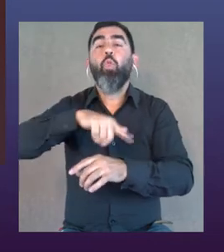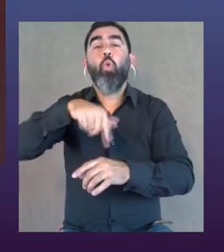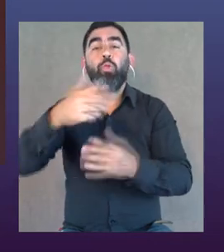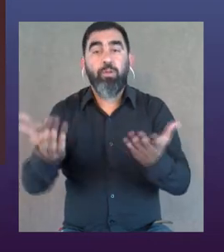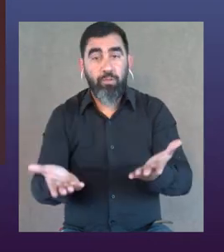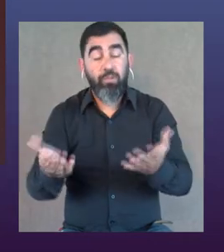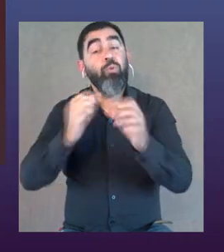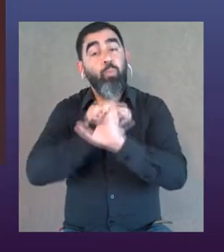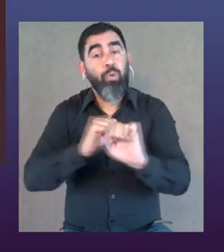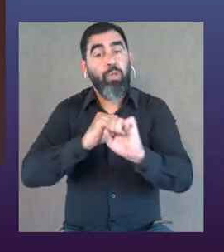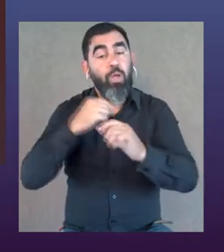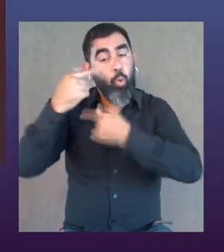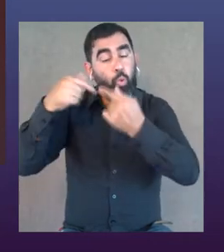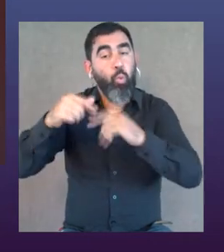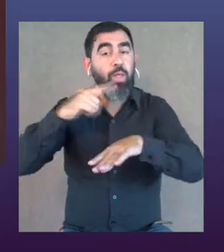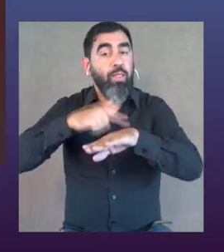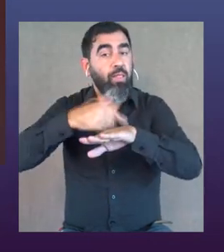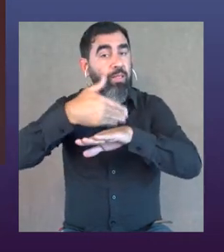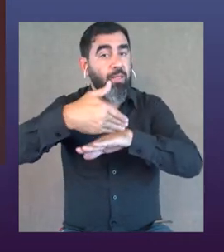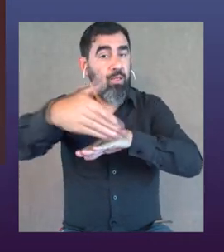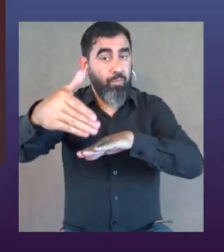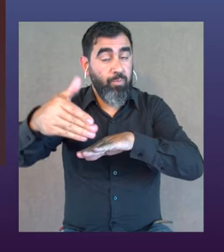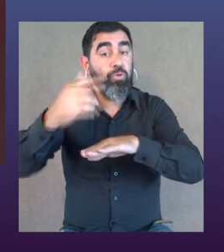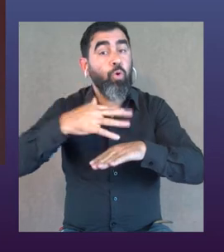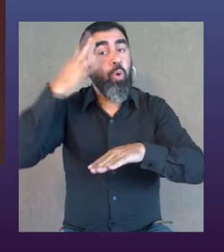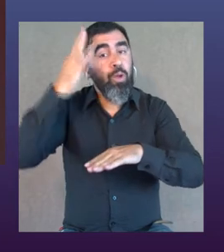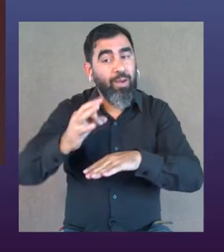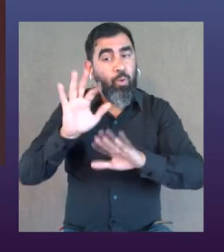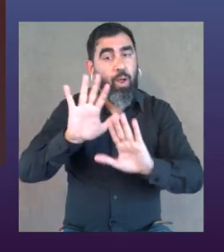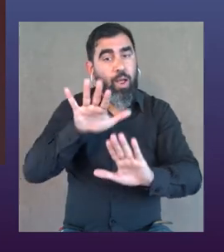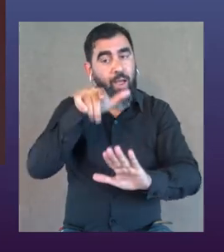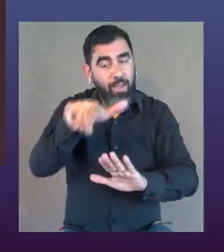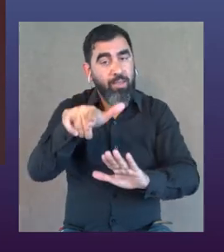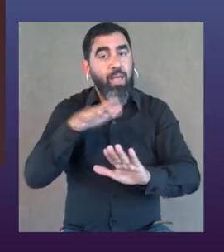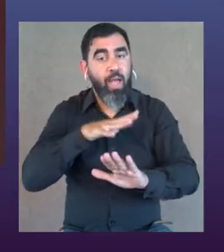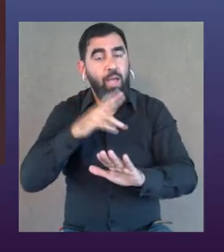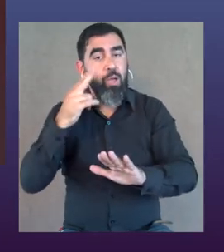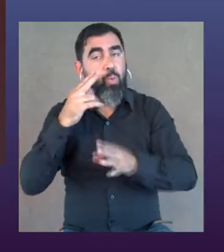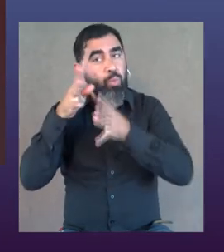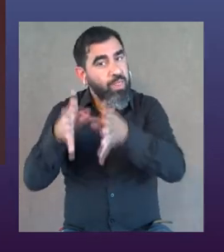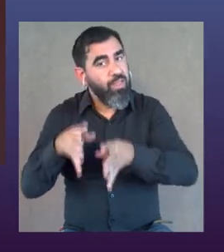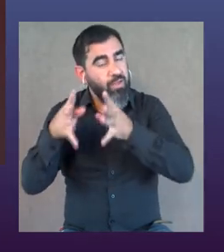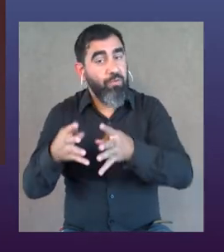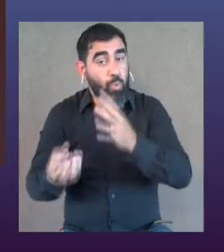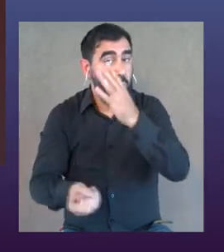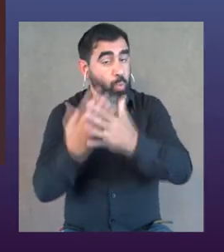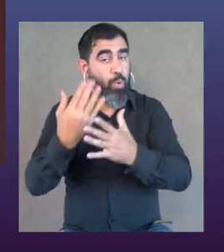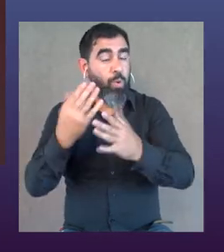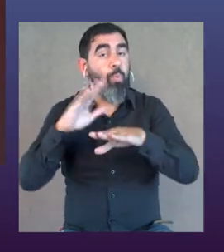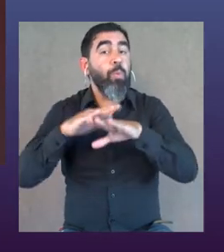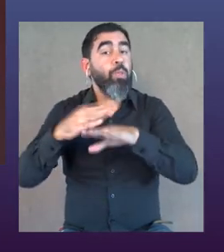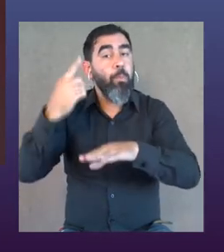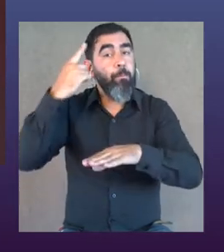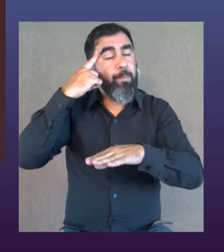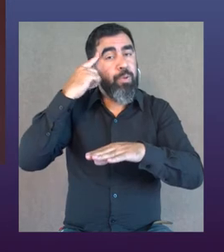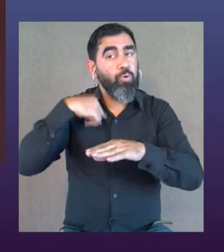las fuentes de financiamiento que permitan una sostenibilidad en el mediano y largo plazo. Y creo que ahí hay un gran desafío